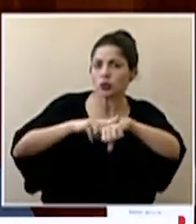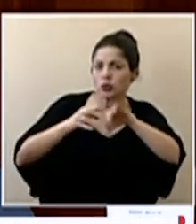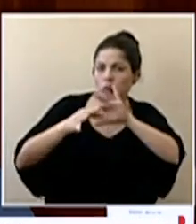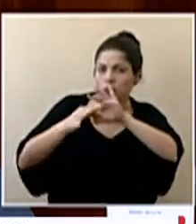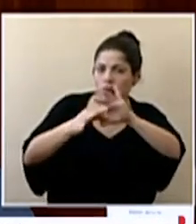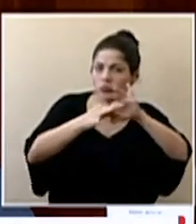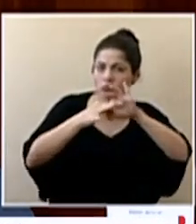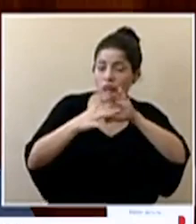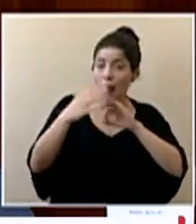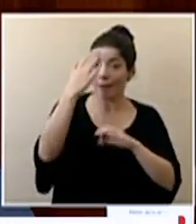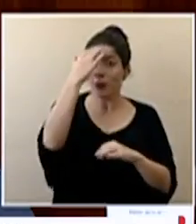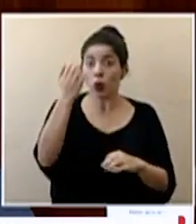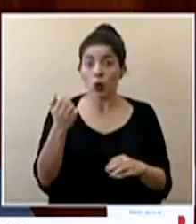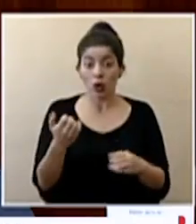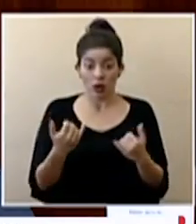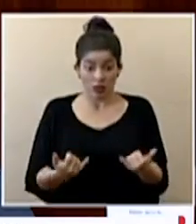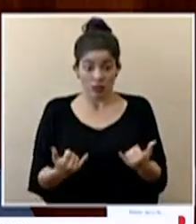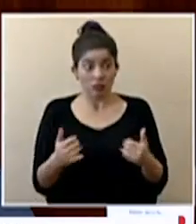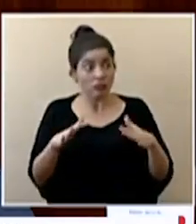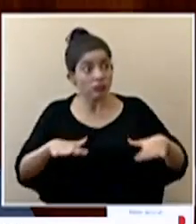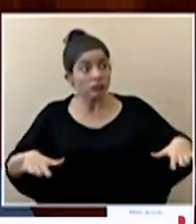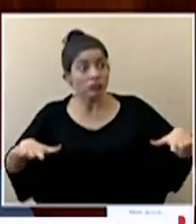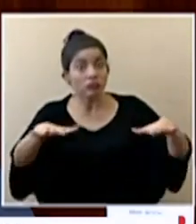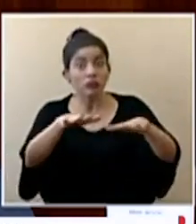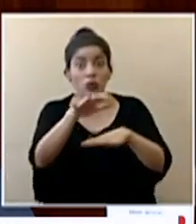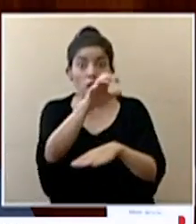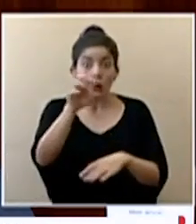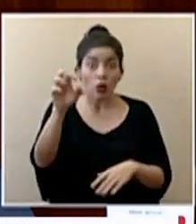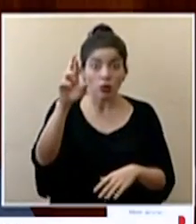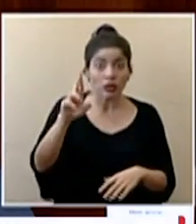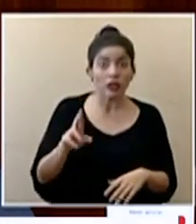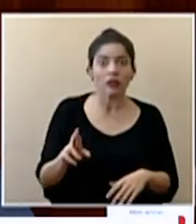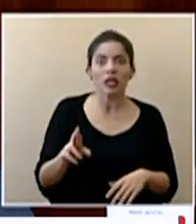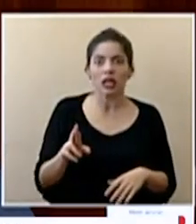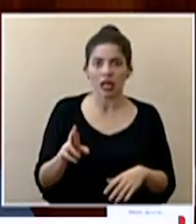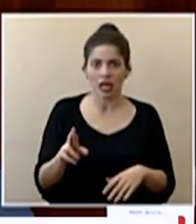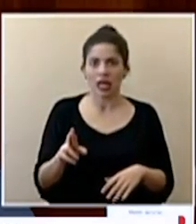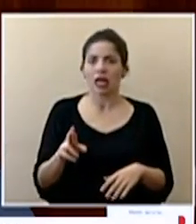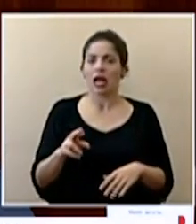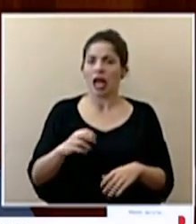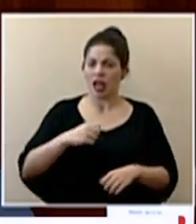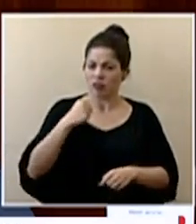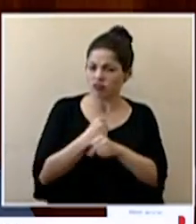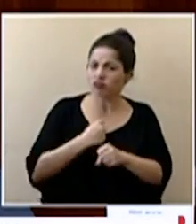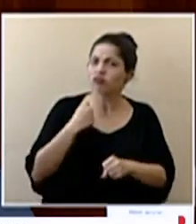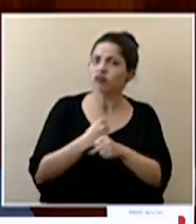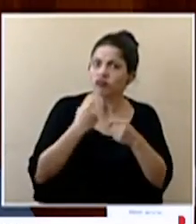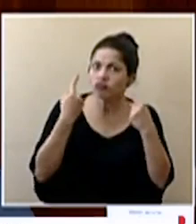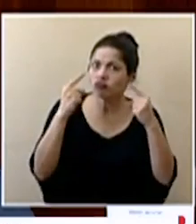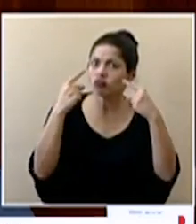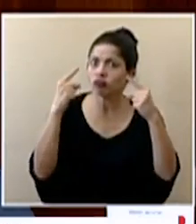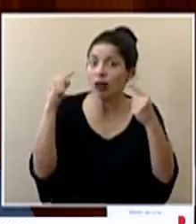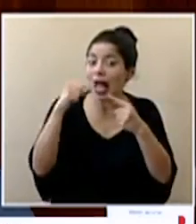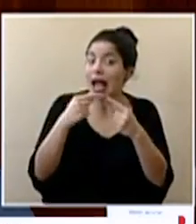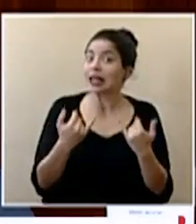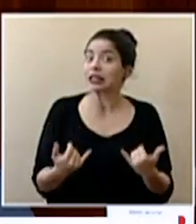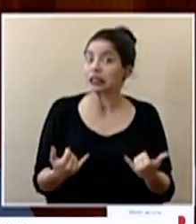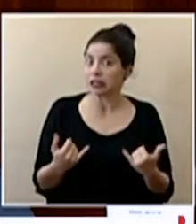Porque en este momento Costa Rica está sacando la tarea, hasta el momento.